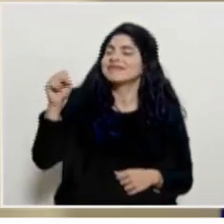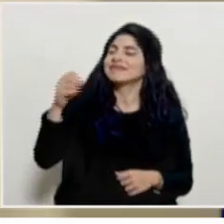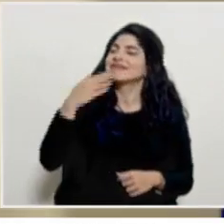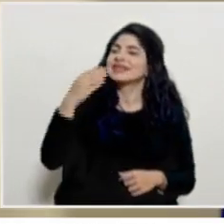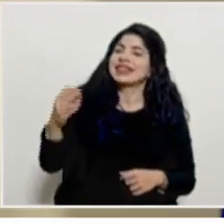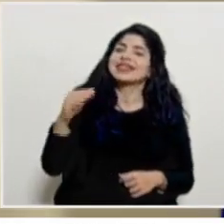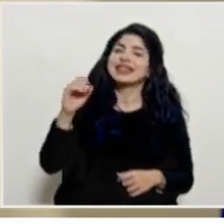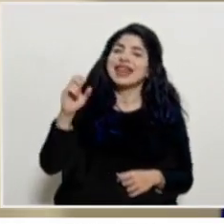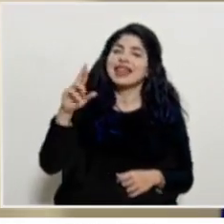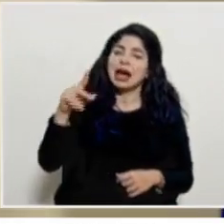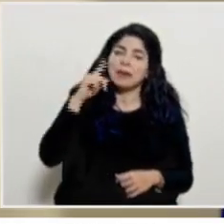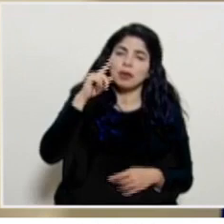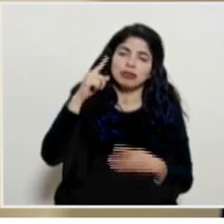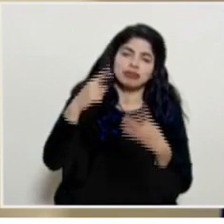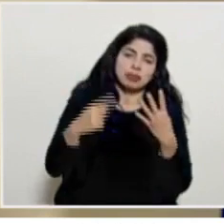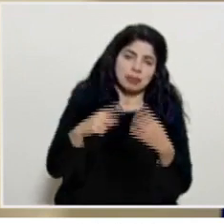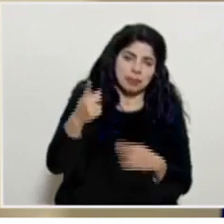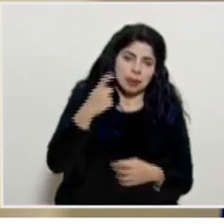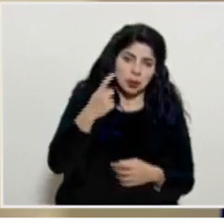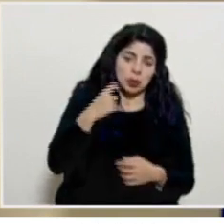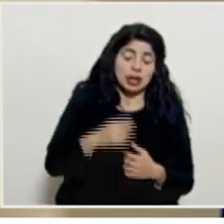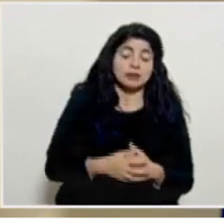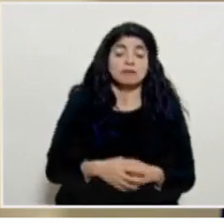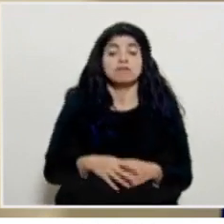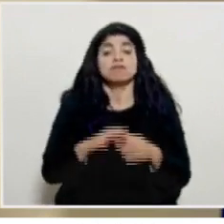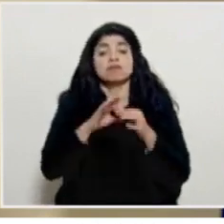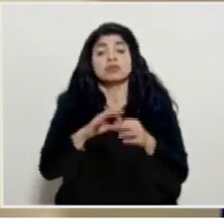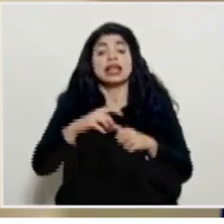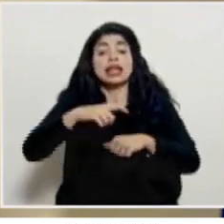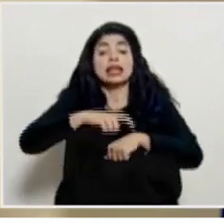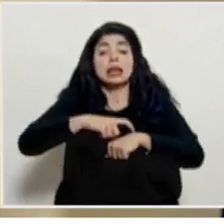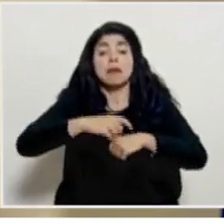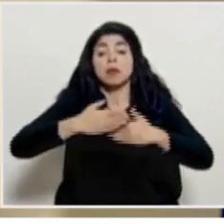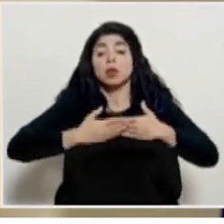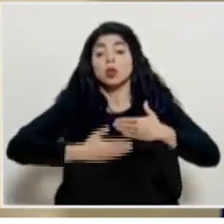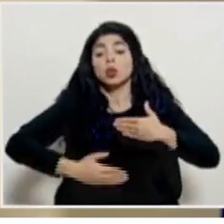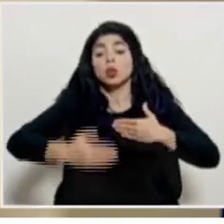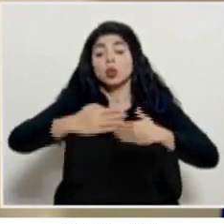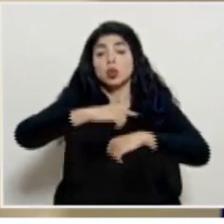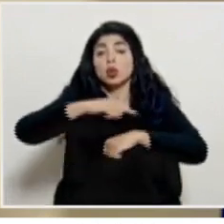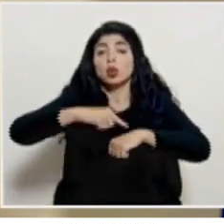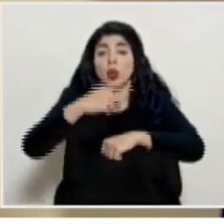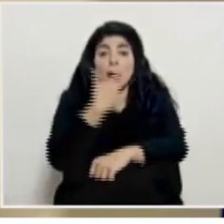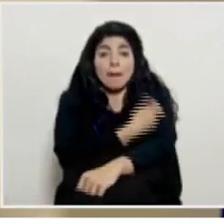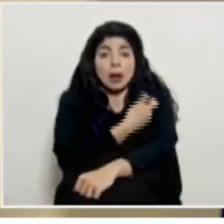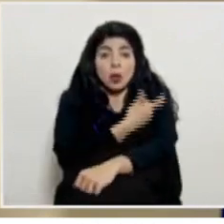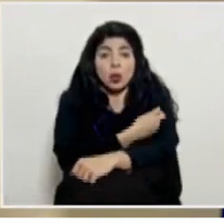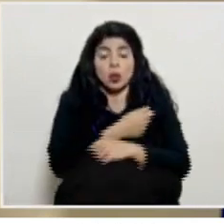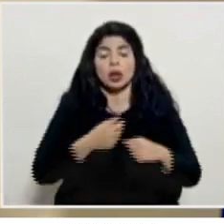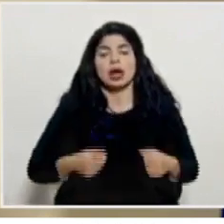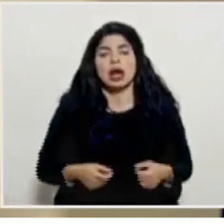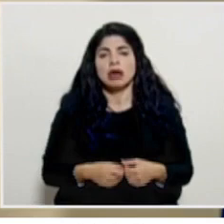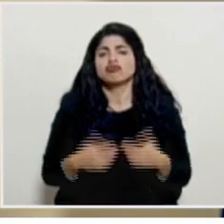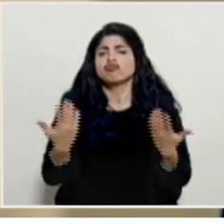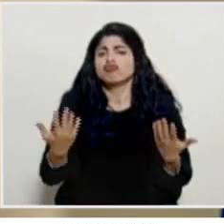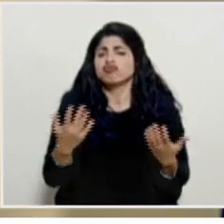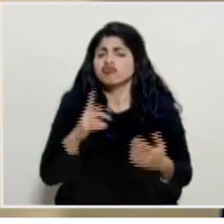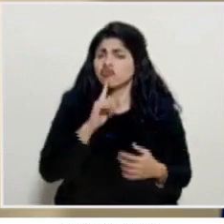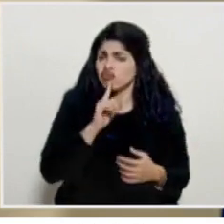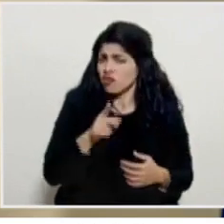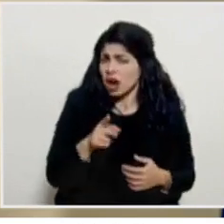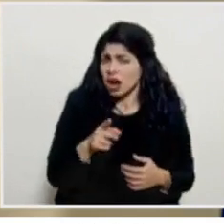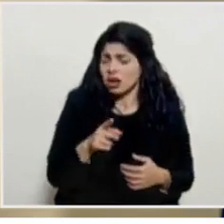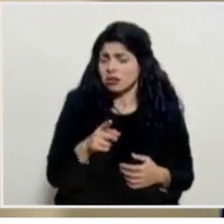muchas gracias don Edgar por todas sus preguntas con respecto al tiempo de vacunación es pues en realidad